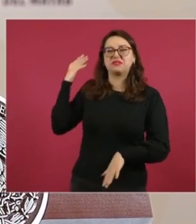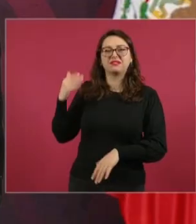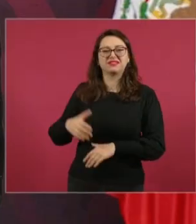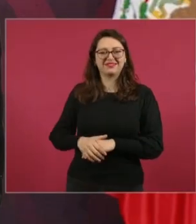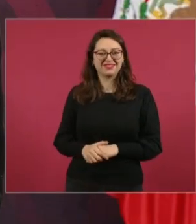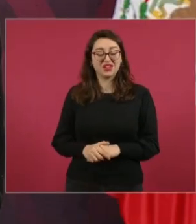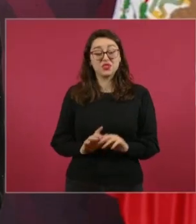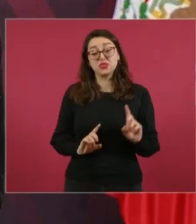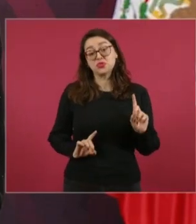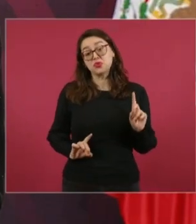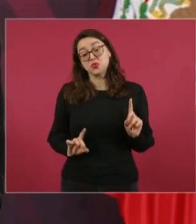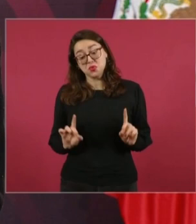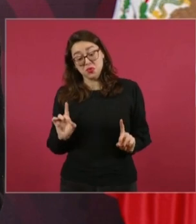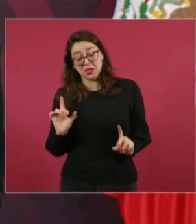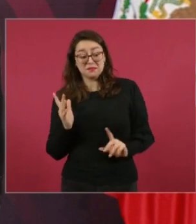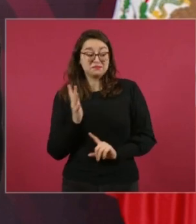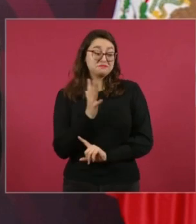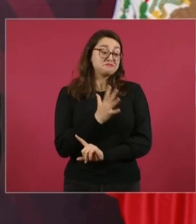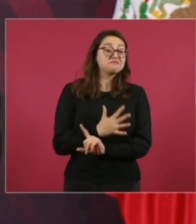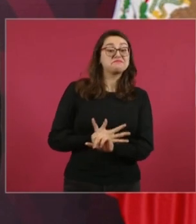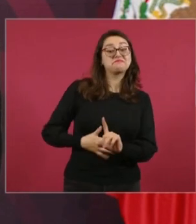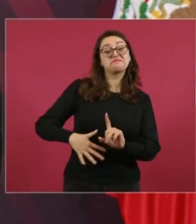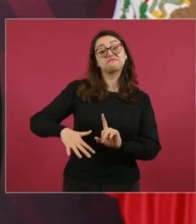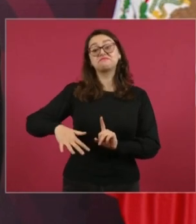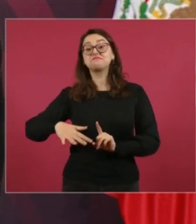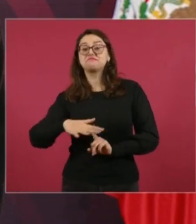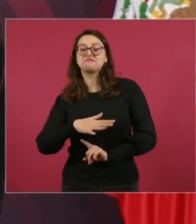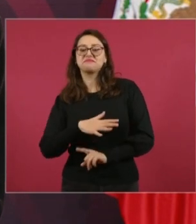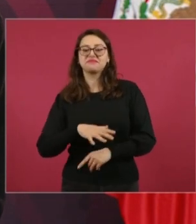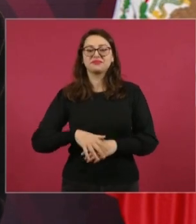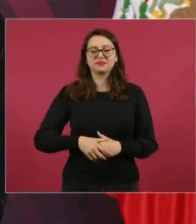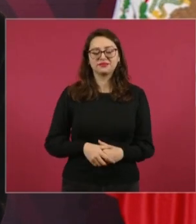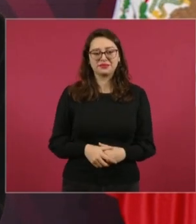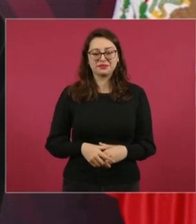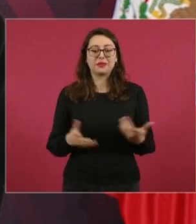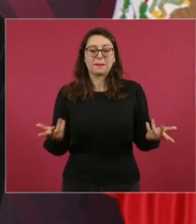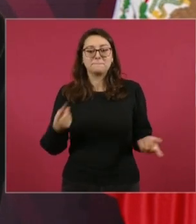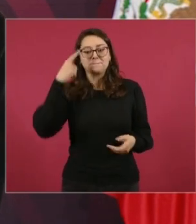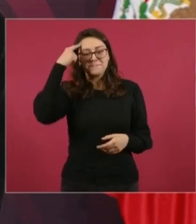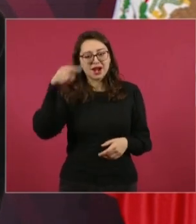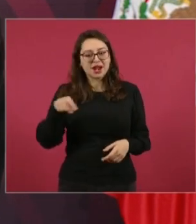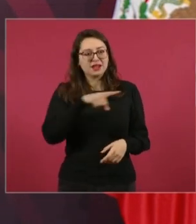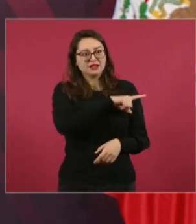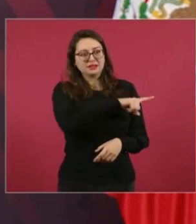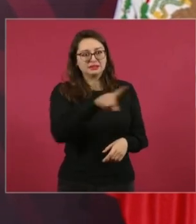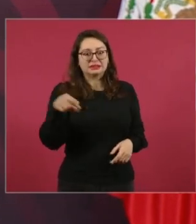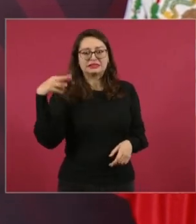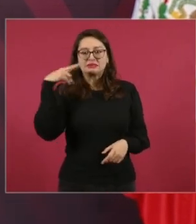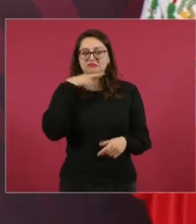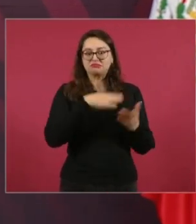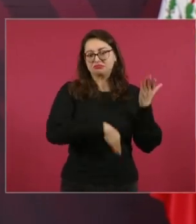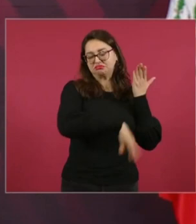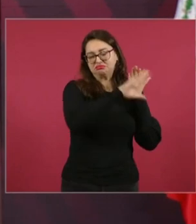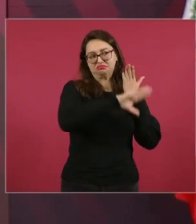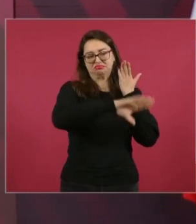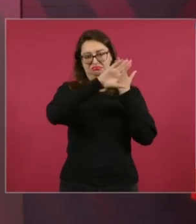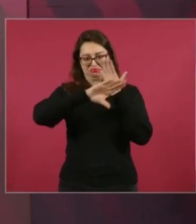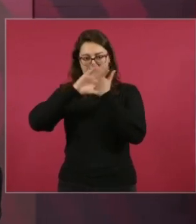para seguir con lo mismo. Ah, pero les hablaba yo